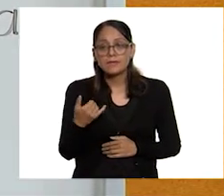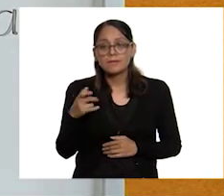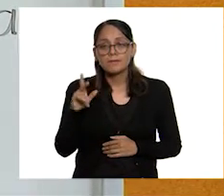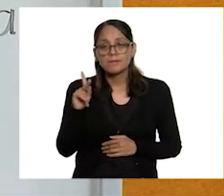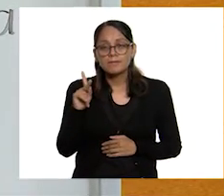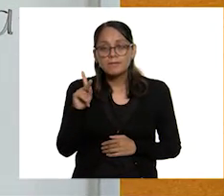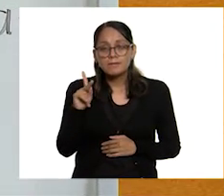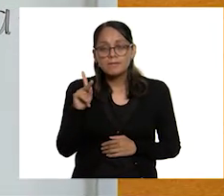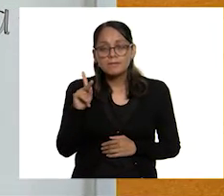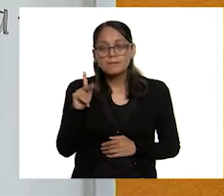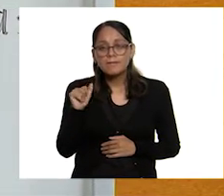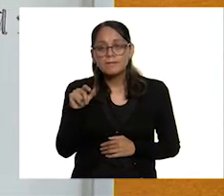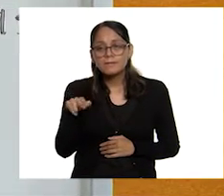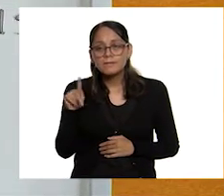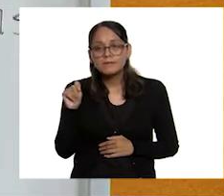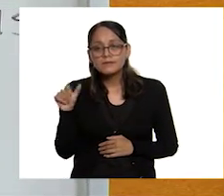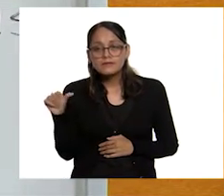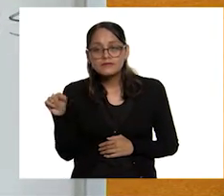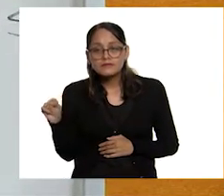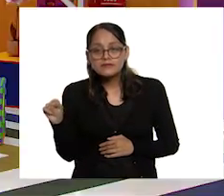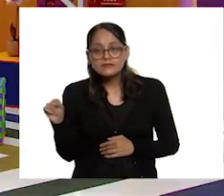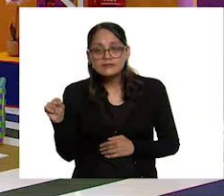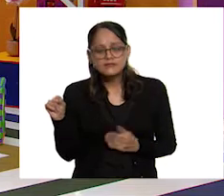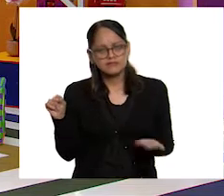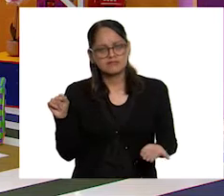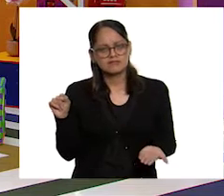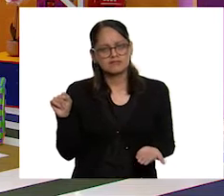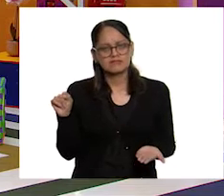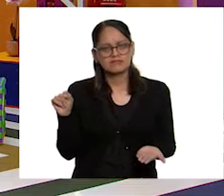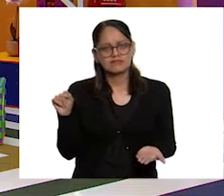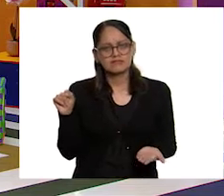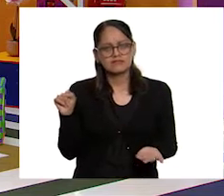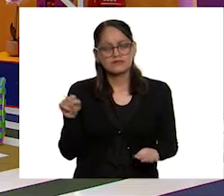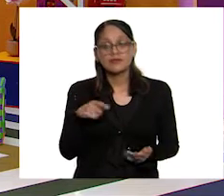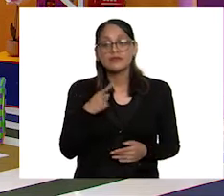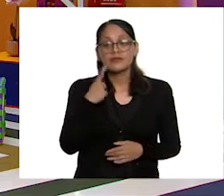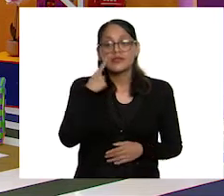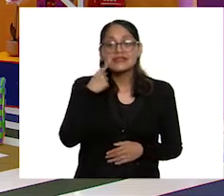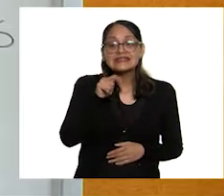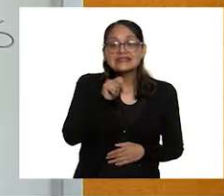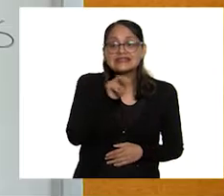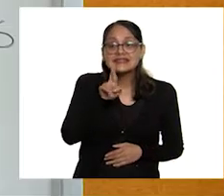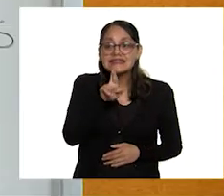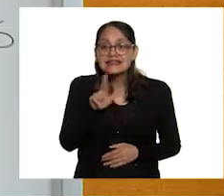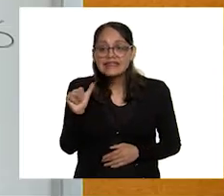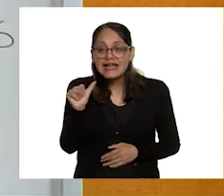Tabaga con la tierra y pantas. Tra. Tra.